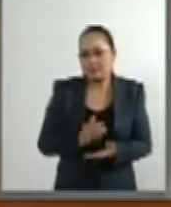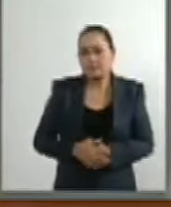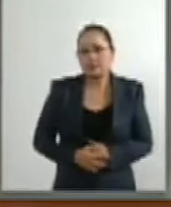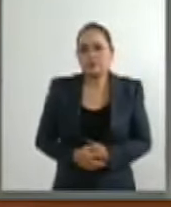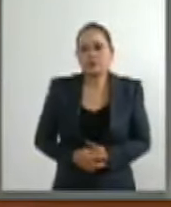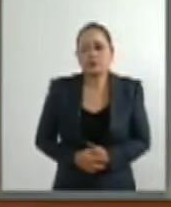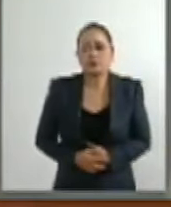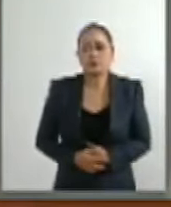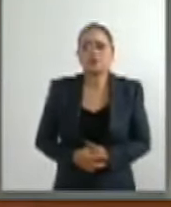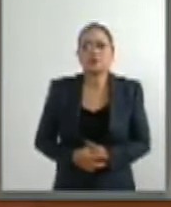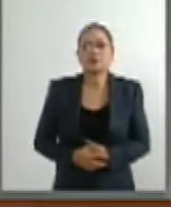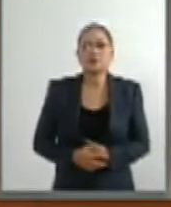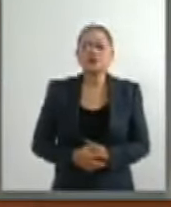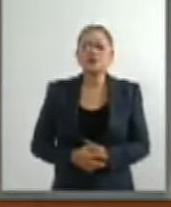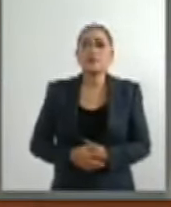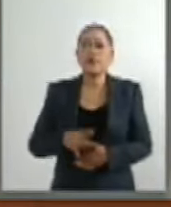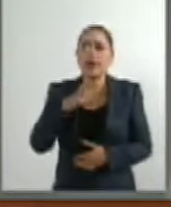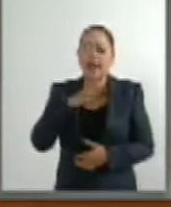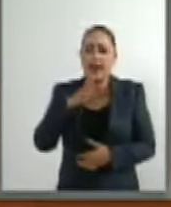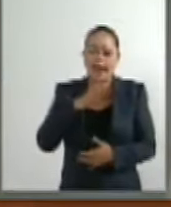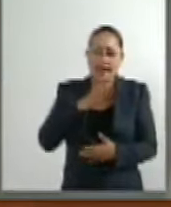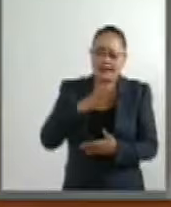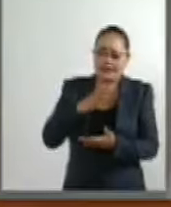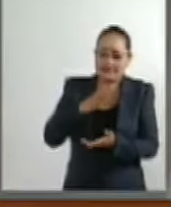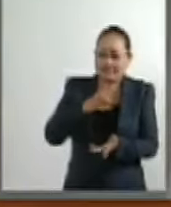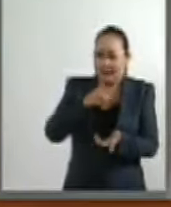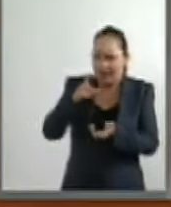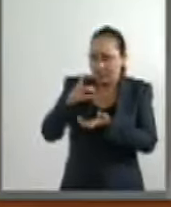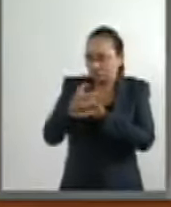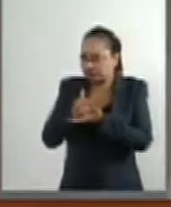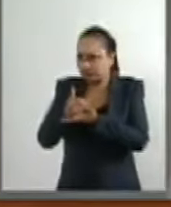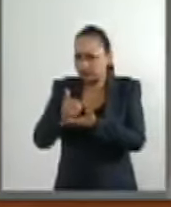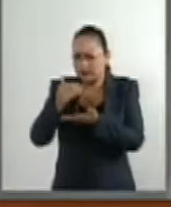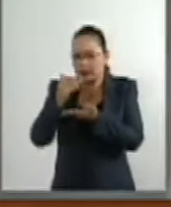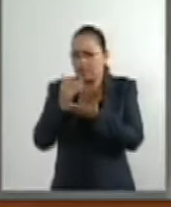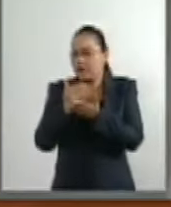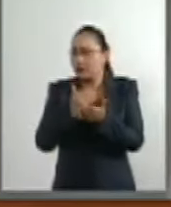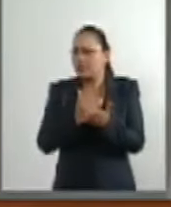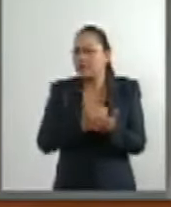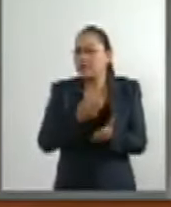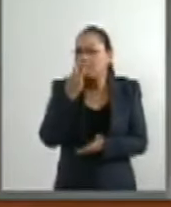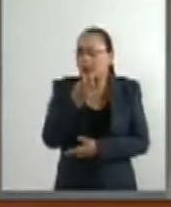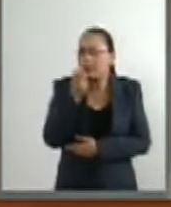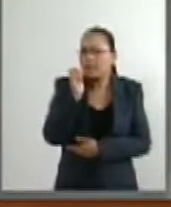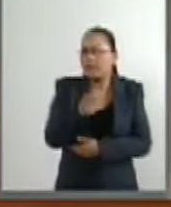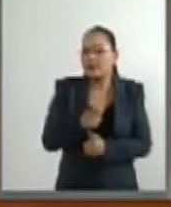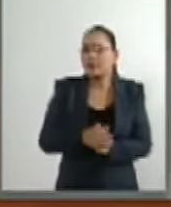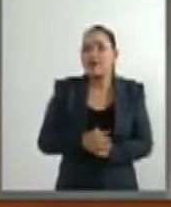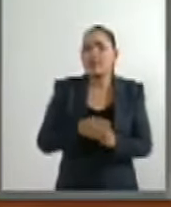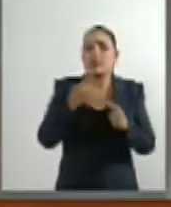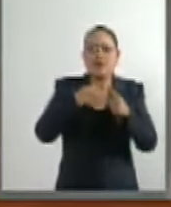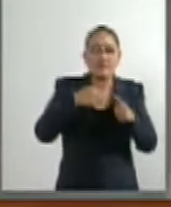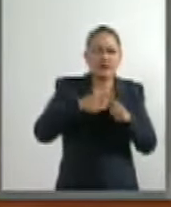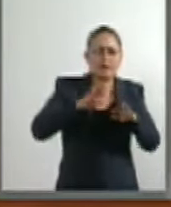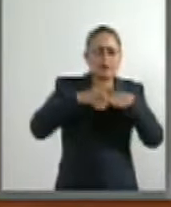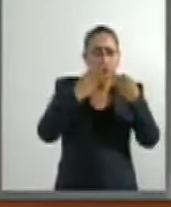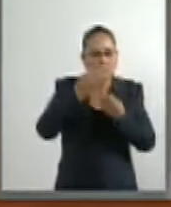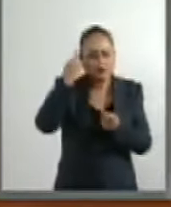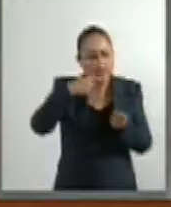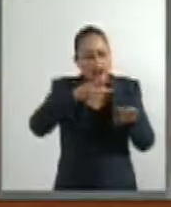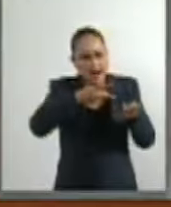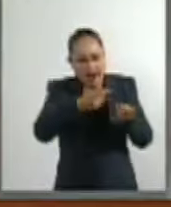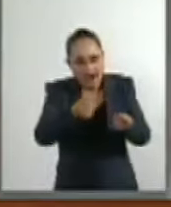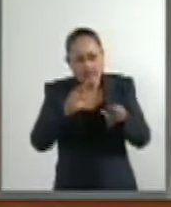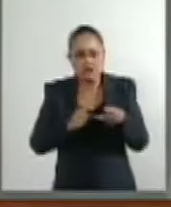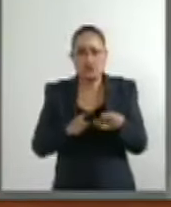Las pérdidas de ingresos, junto a la posibilidad de incurrir en diversos gastos de salud, de